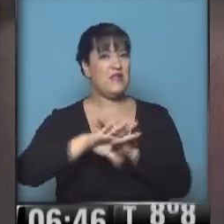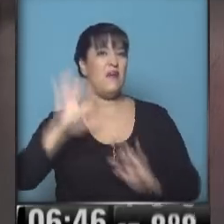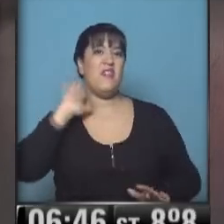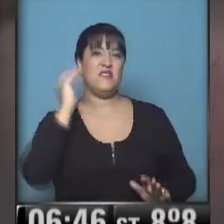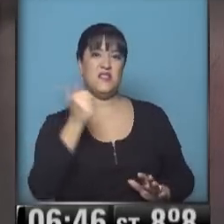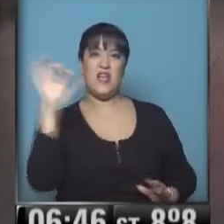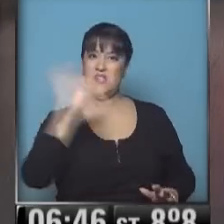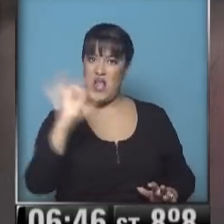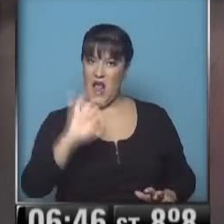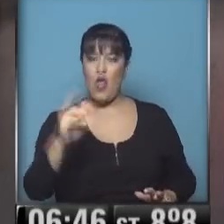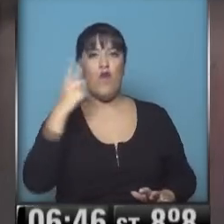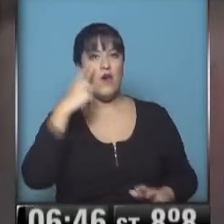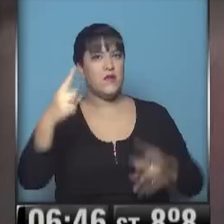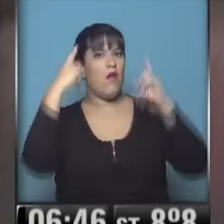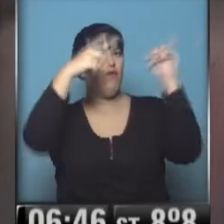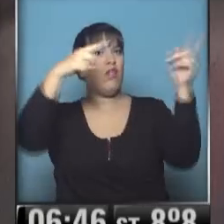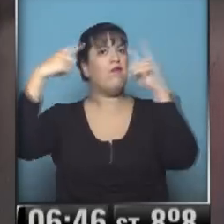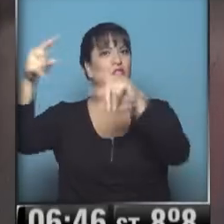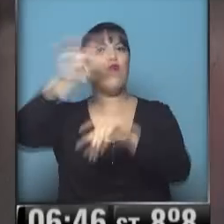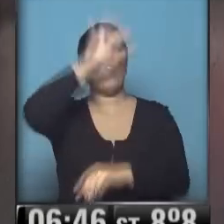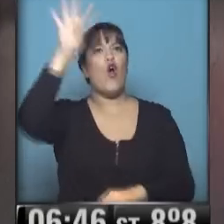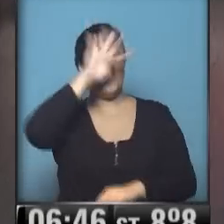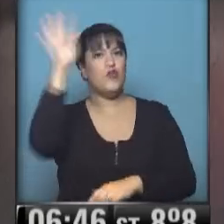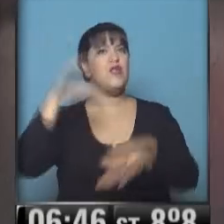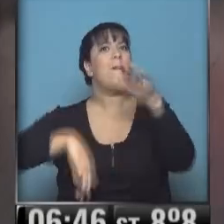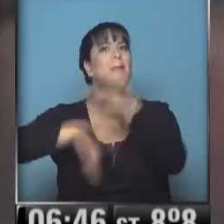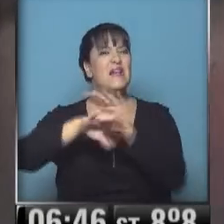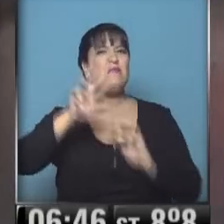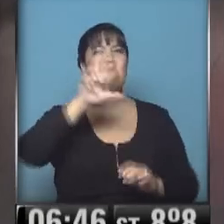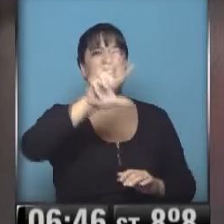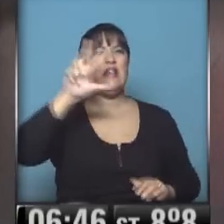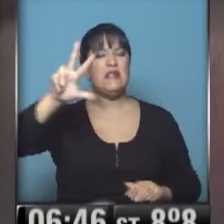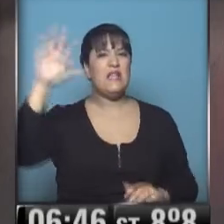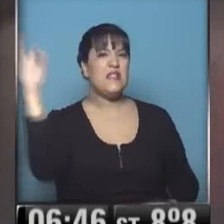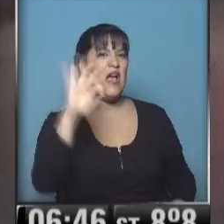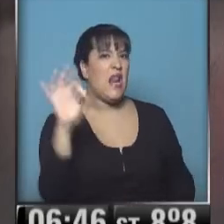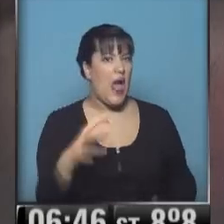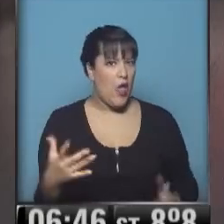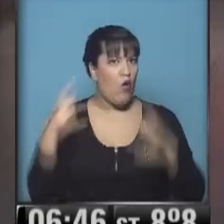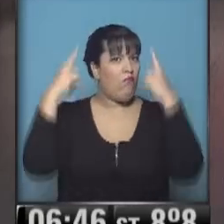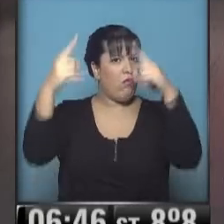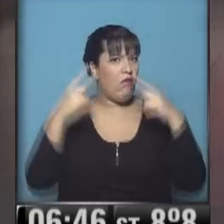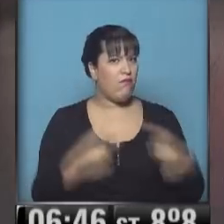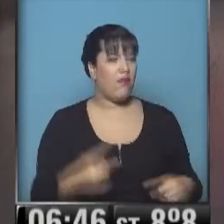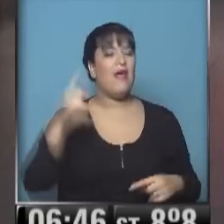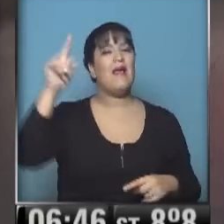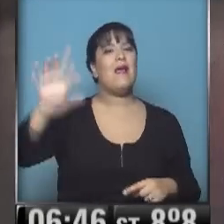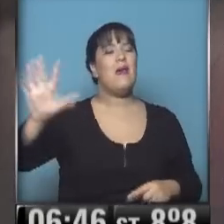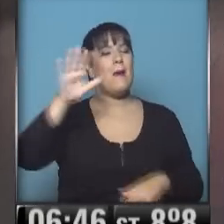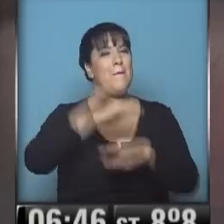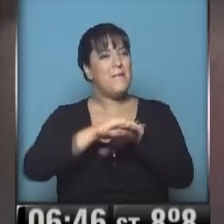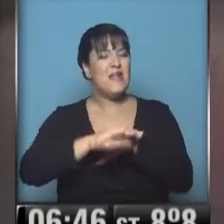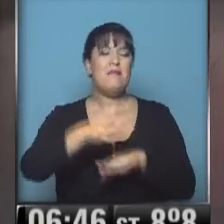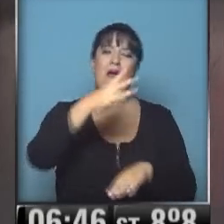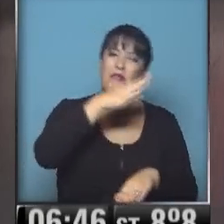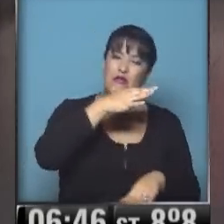grados. Y qué contraste con Formosa, a donde la máxima va a ser 33 grados y las mínimas que vemos en esta región, 14,